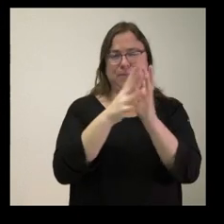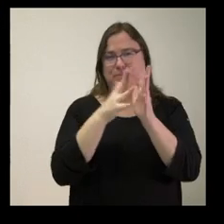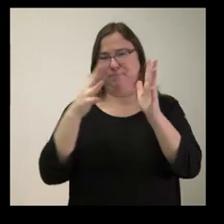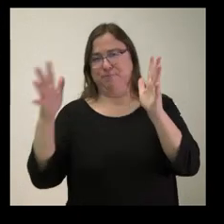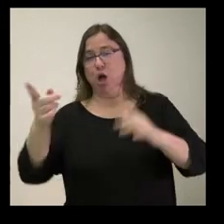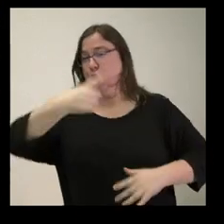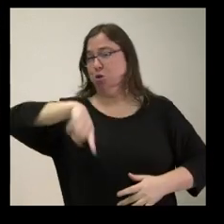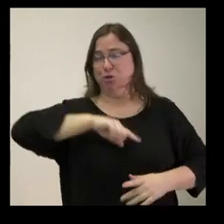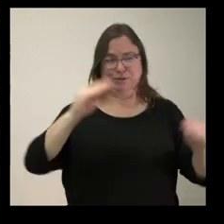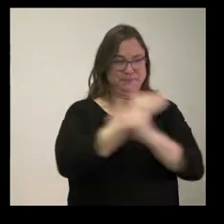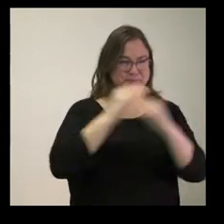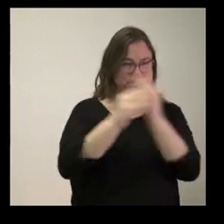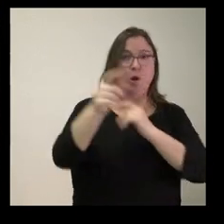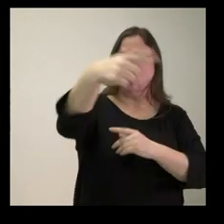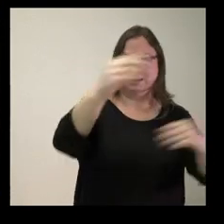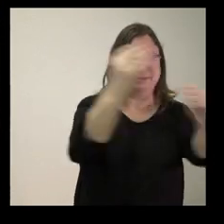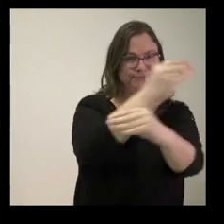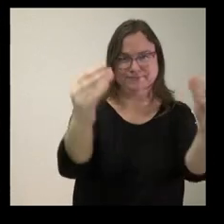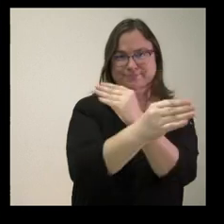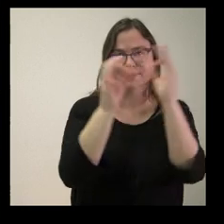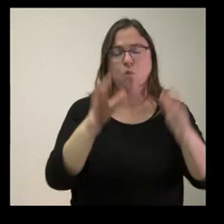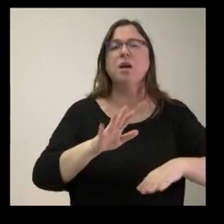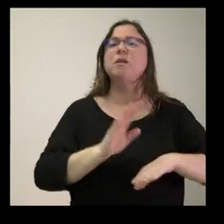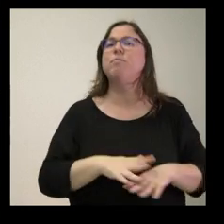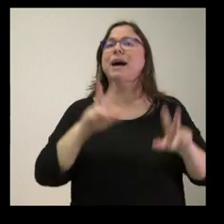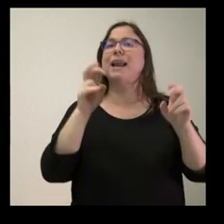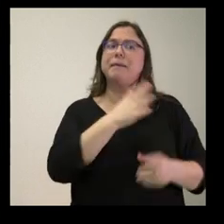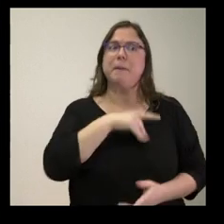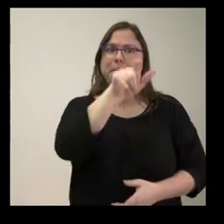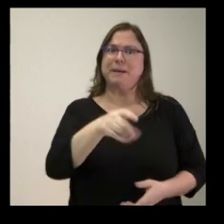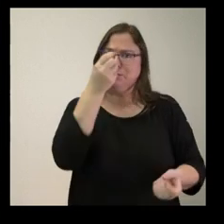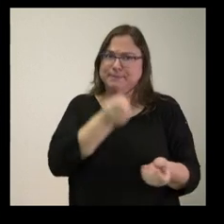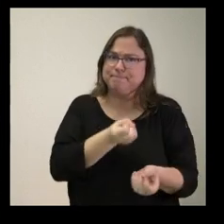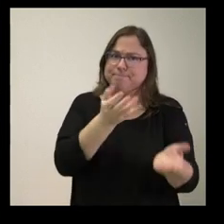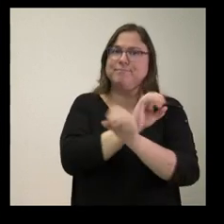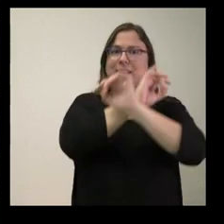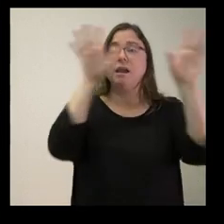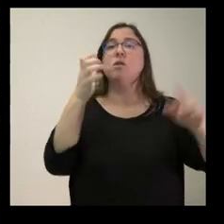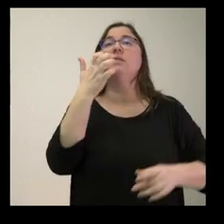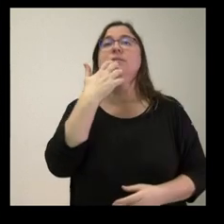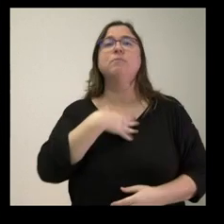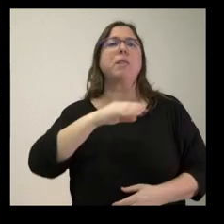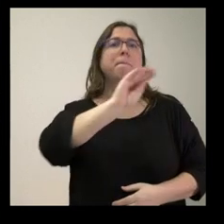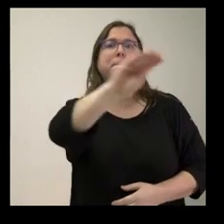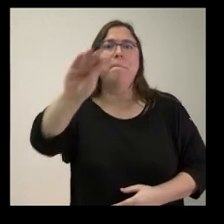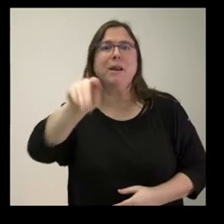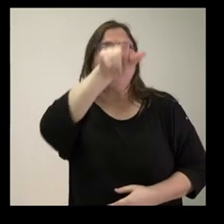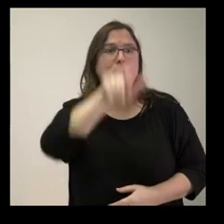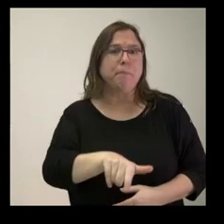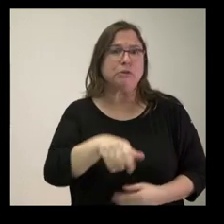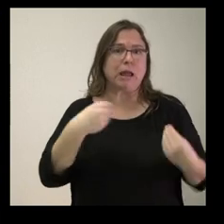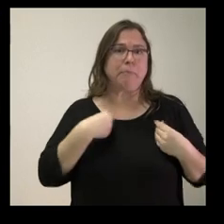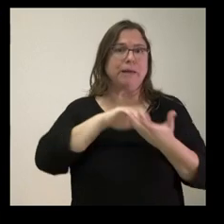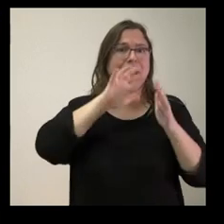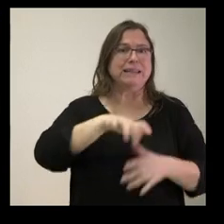nosotros nos ponemos de acuerdo y creo que ustedes tampoco, sobre todo para transmitir a la ciudadanía, porque si usted le puede preguntar a cualquier castellano y leonés,